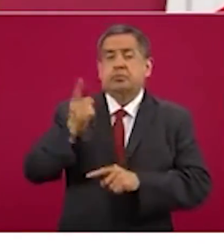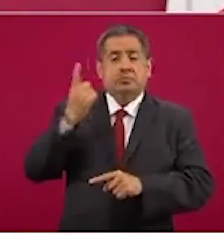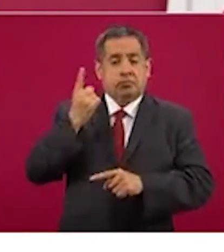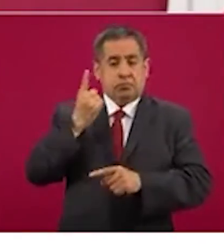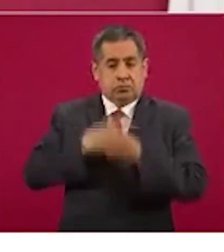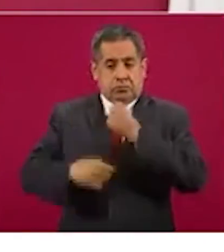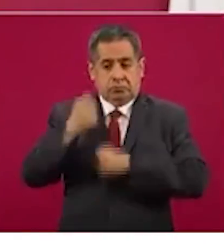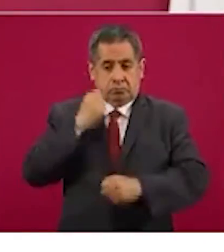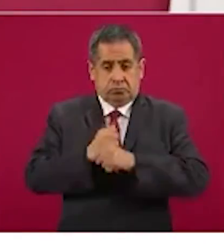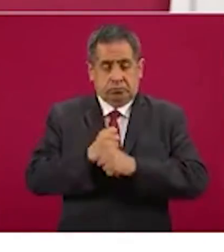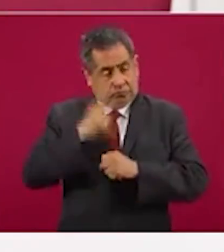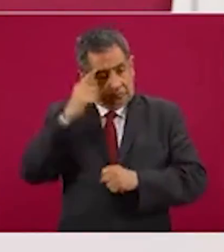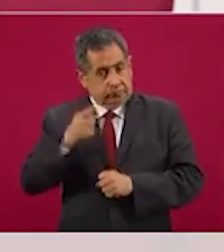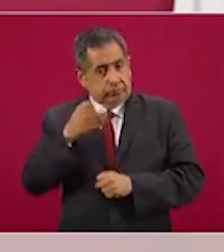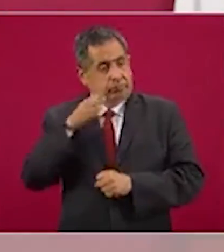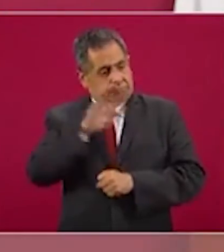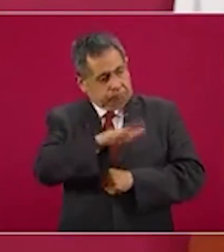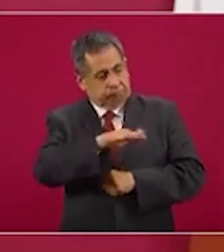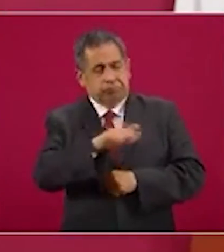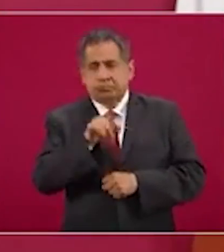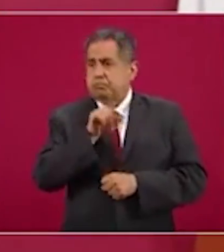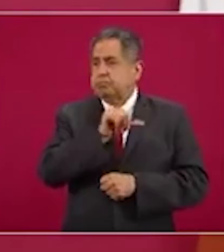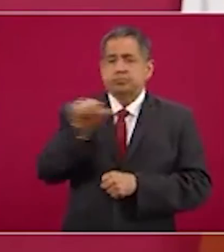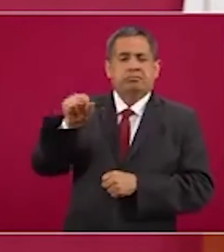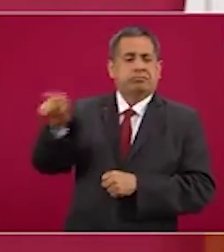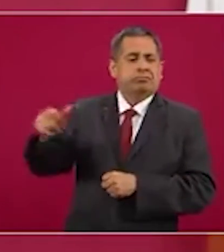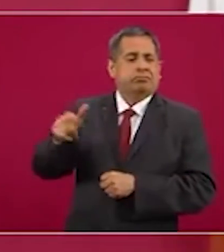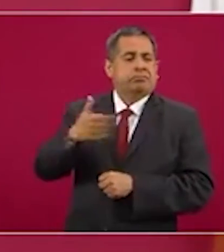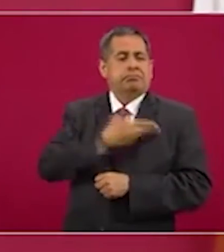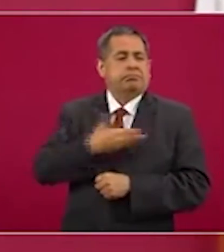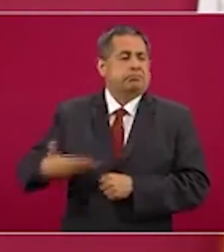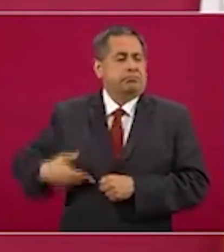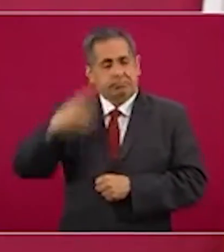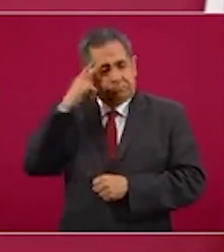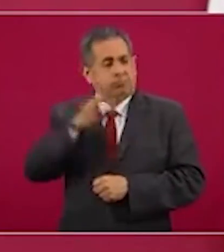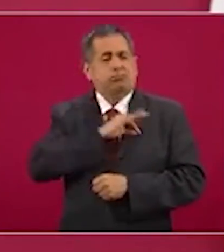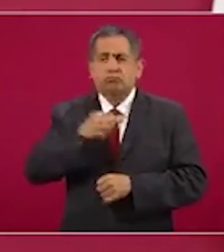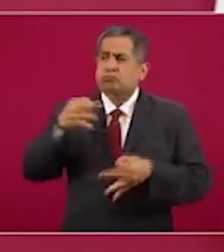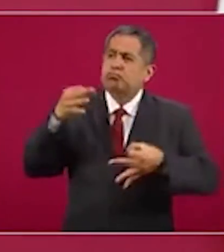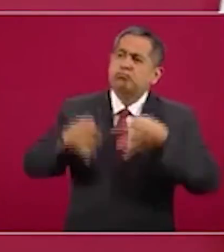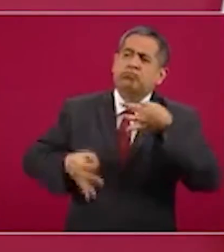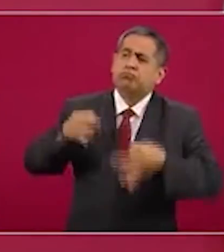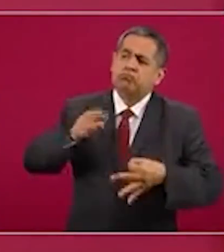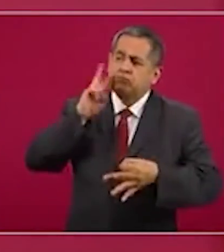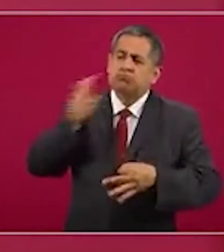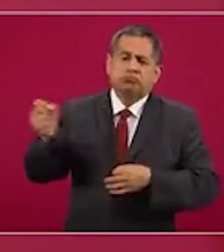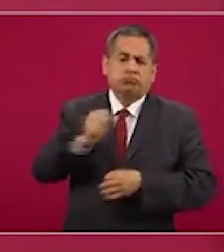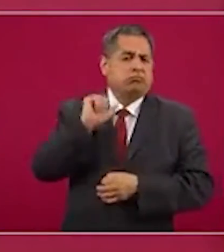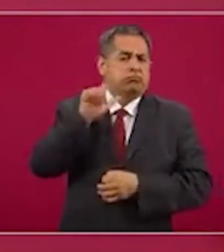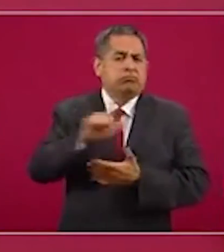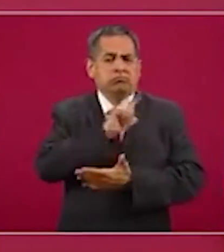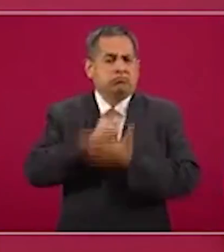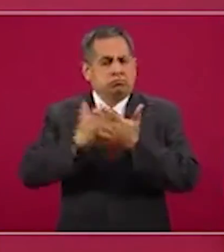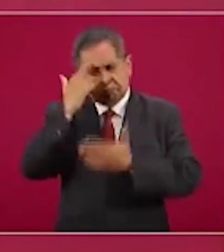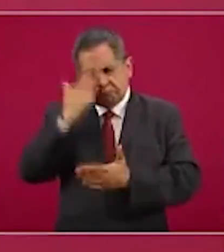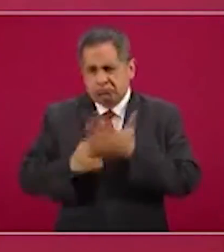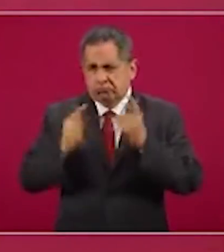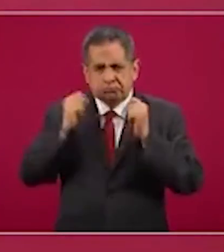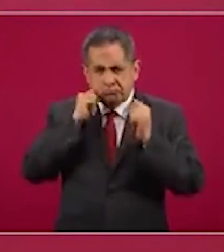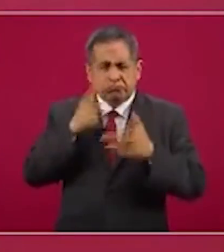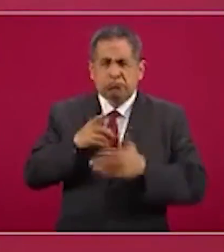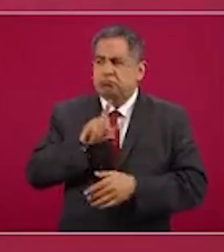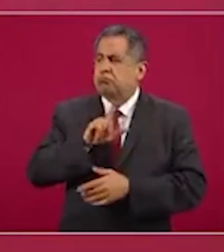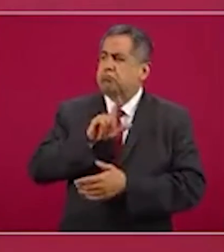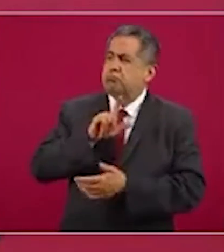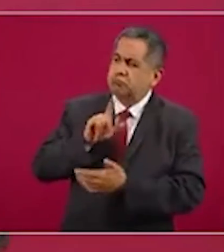para que al presidente de México se le pueda juzgar como a cualquier ciudadano por todos los delitos y la